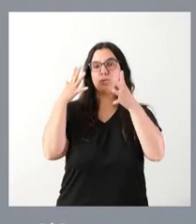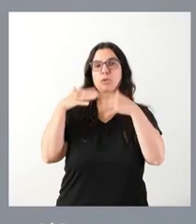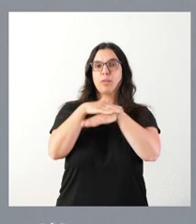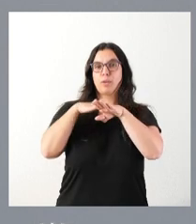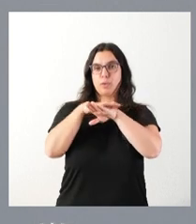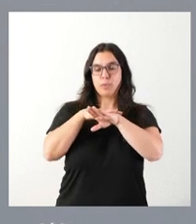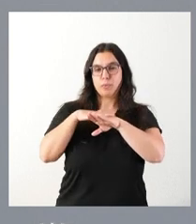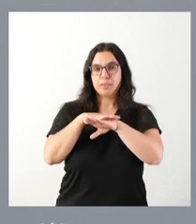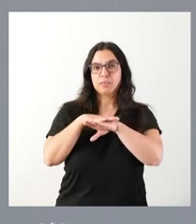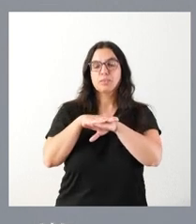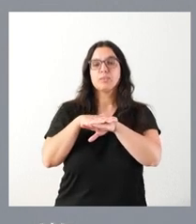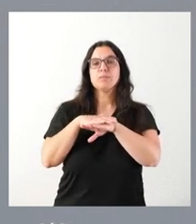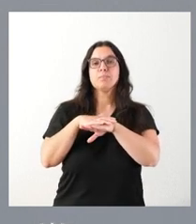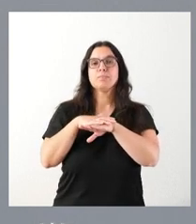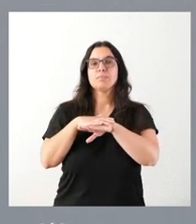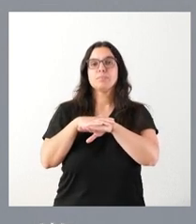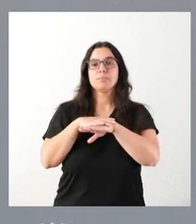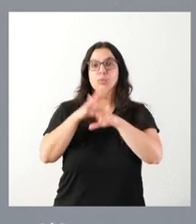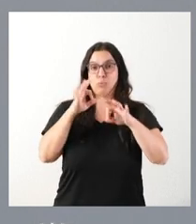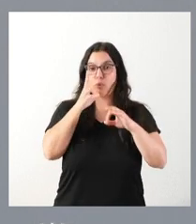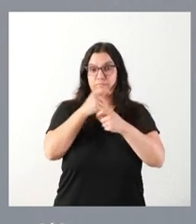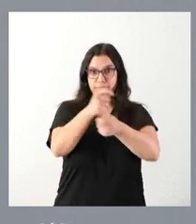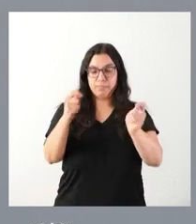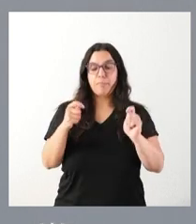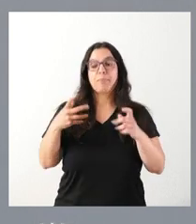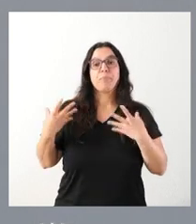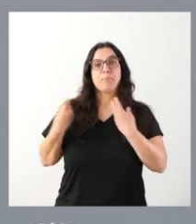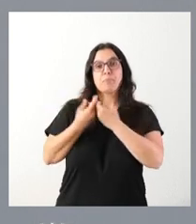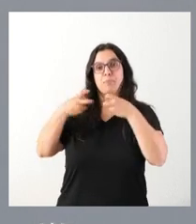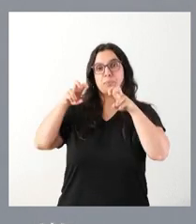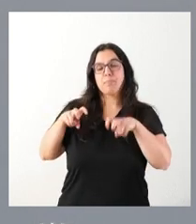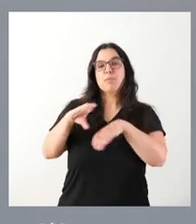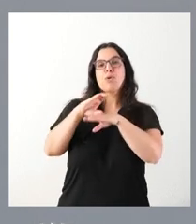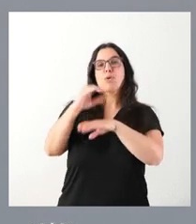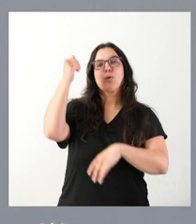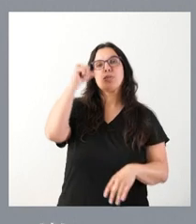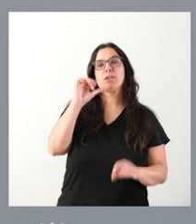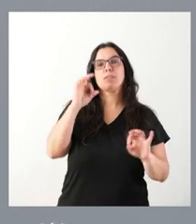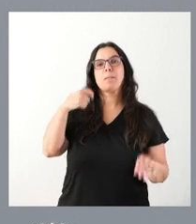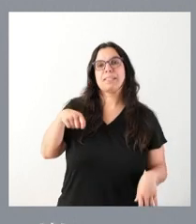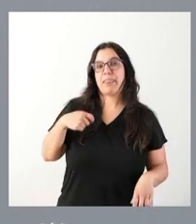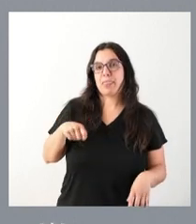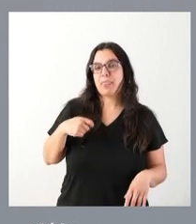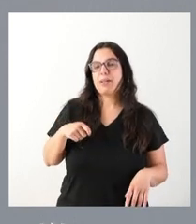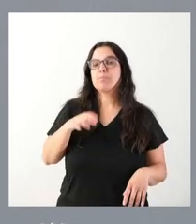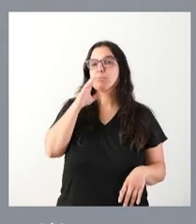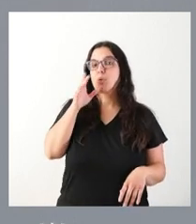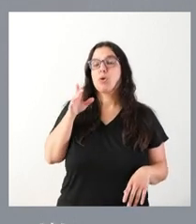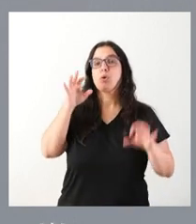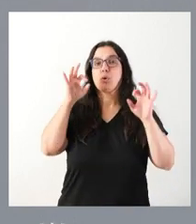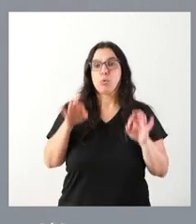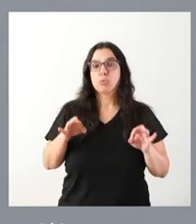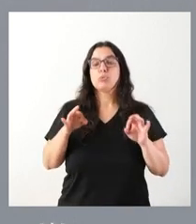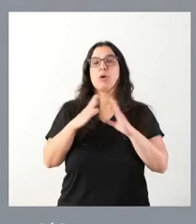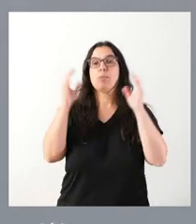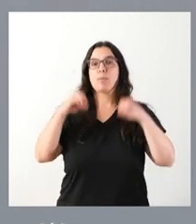entregado, se les está entregando en este momento. Me acompaña el consejero de Presidencia con motivo de la aprobación de un decreto